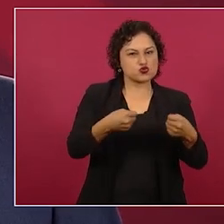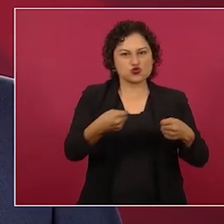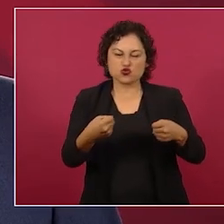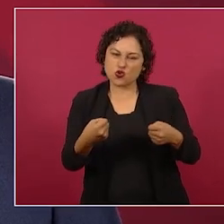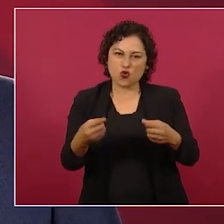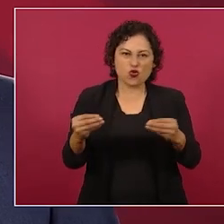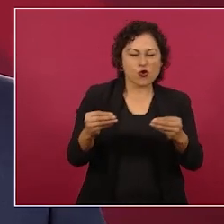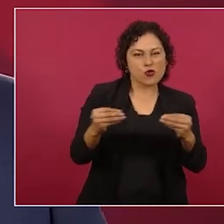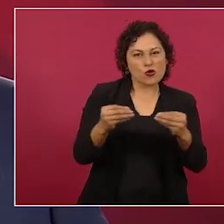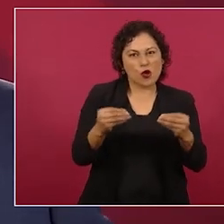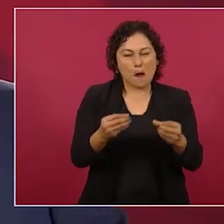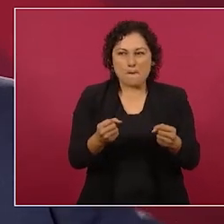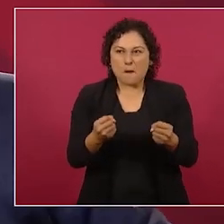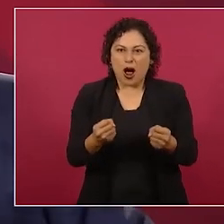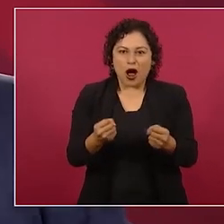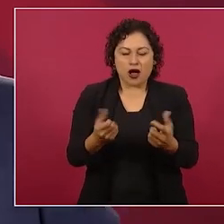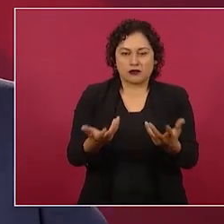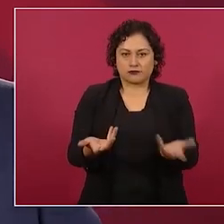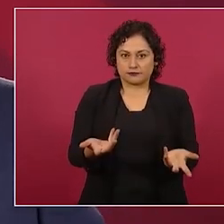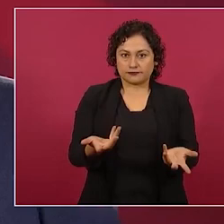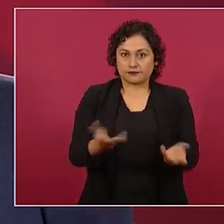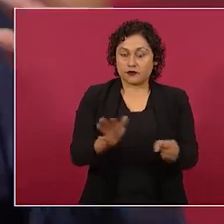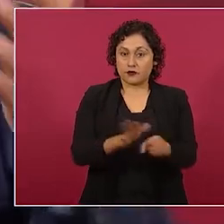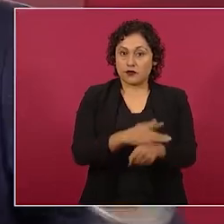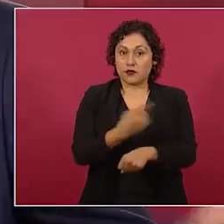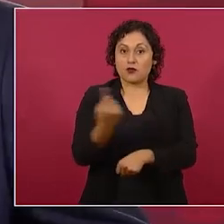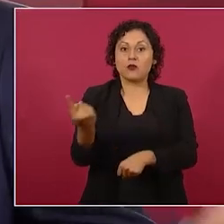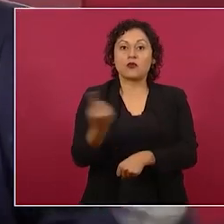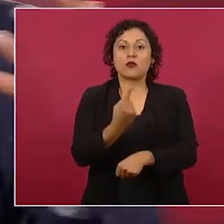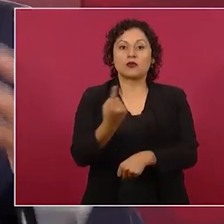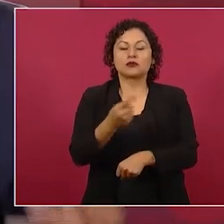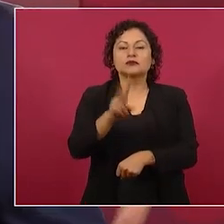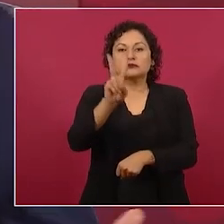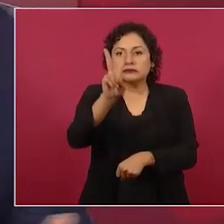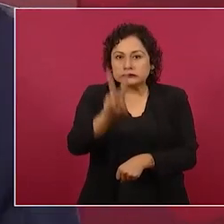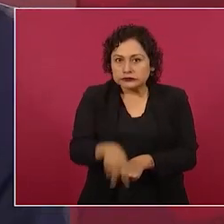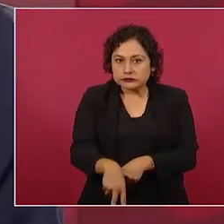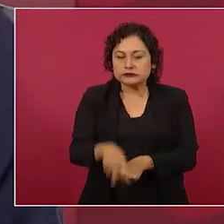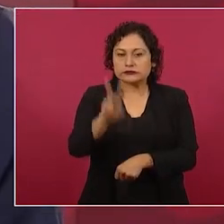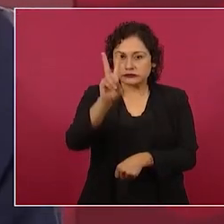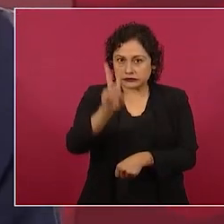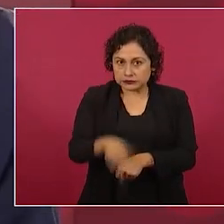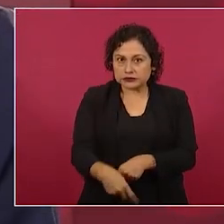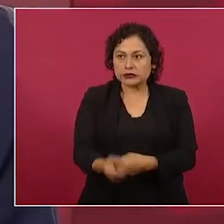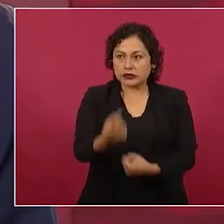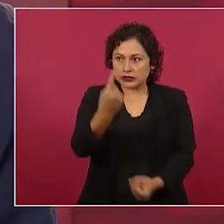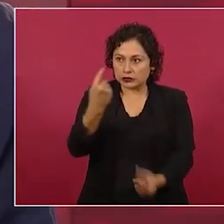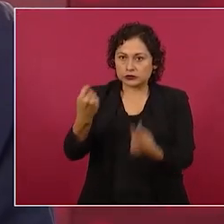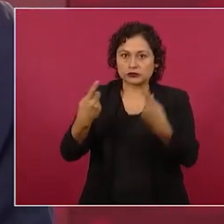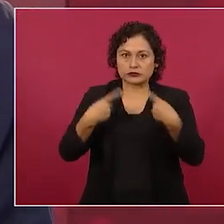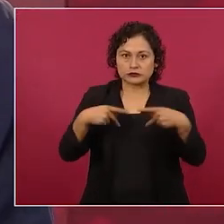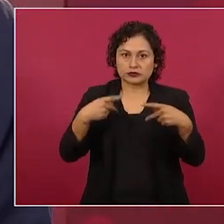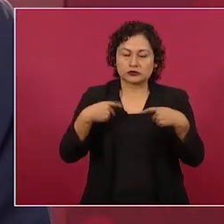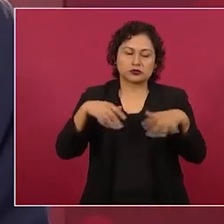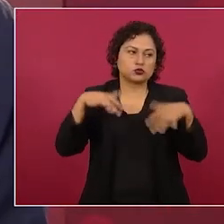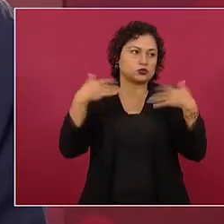porque son unos ambiciosos